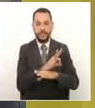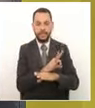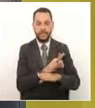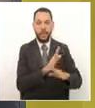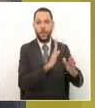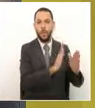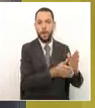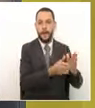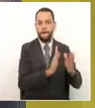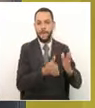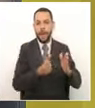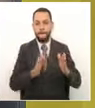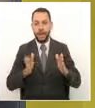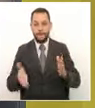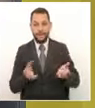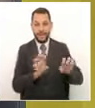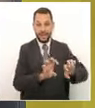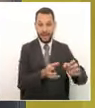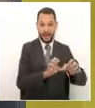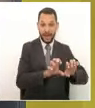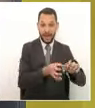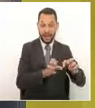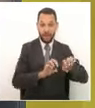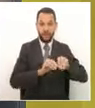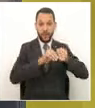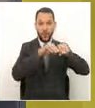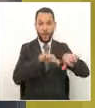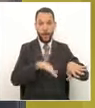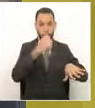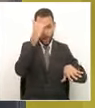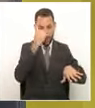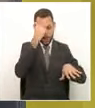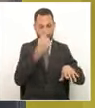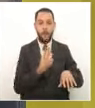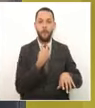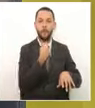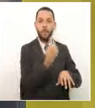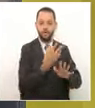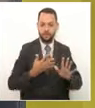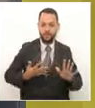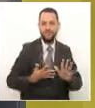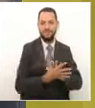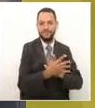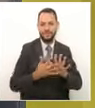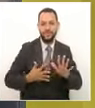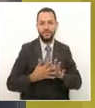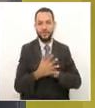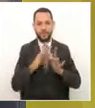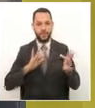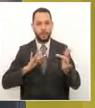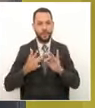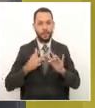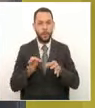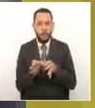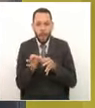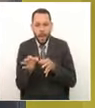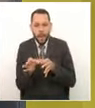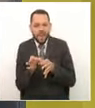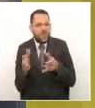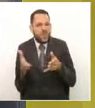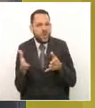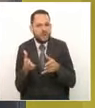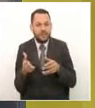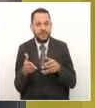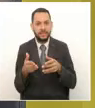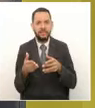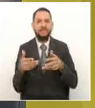radiales a través de la emisora 100.2 FM Turrade. Quisimos ir hasta la vereda La Leona en Santa Rosa de Cabal